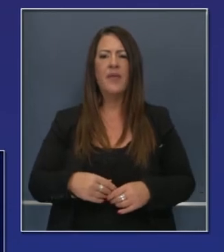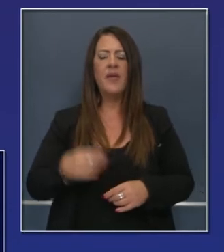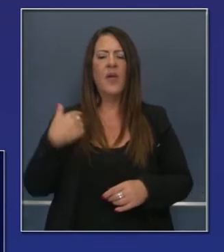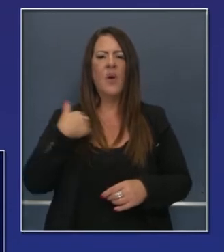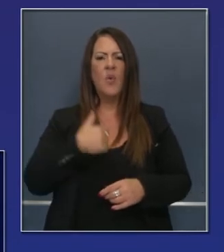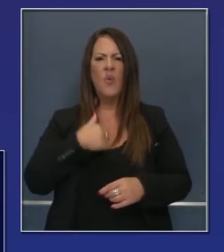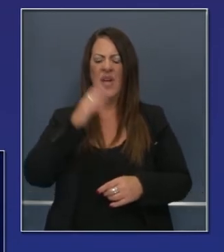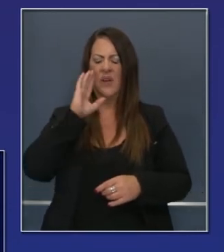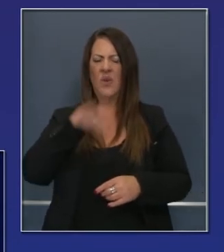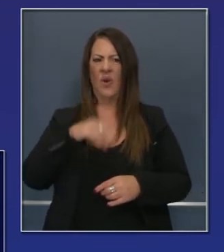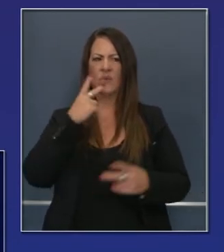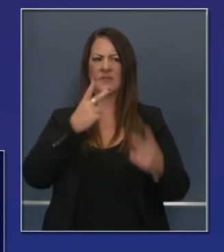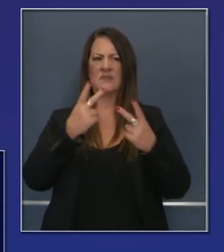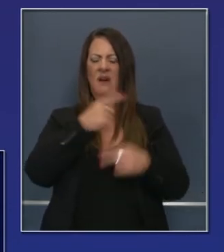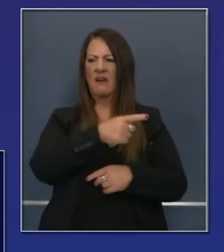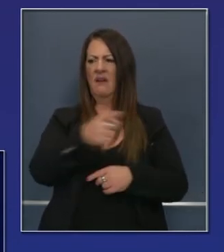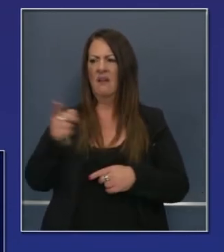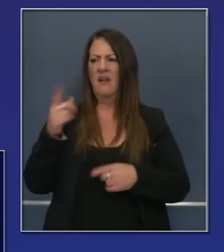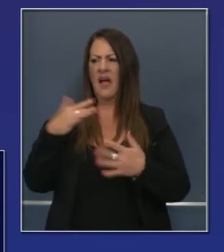fuerte por estos incendios.